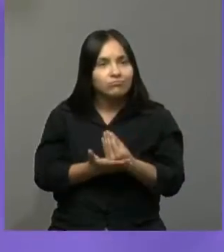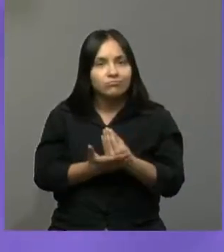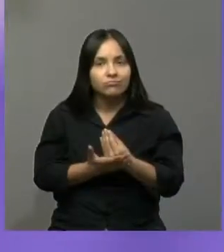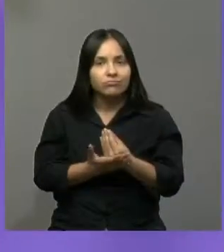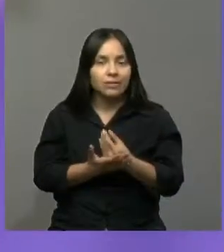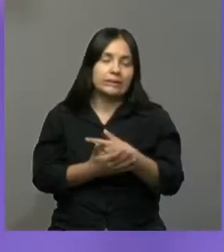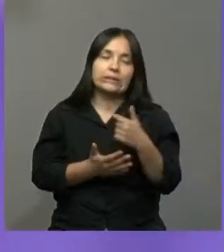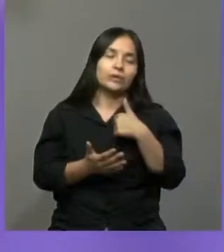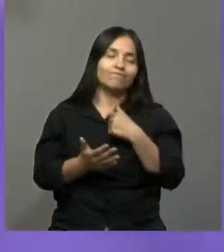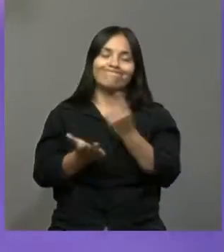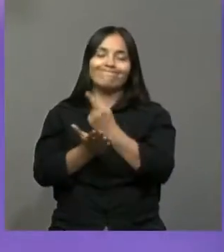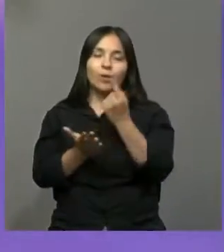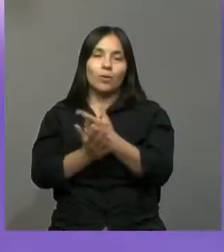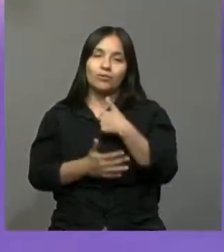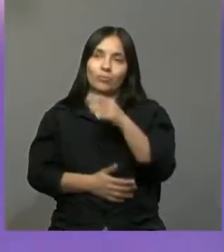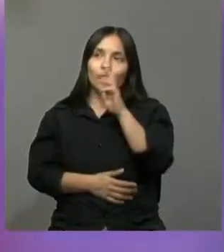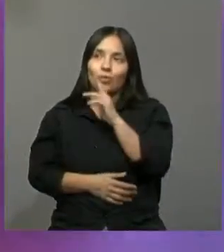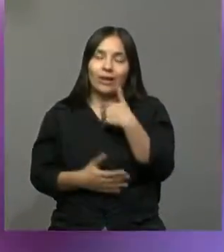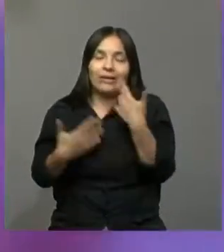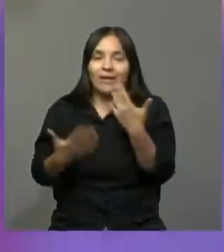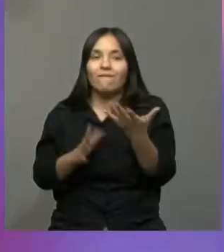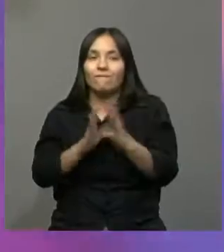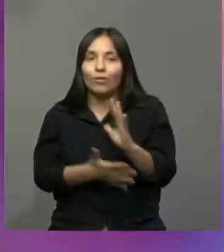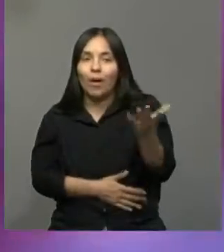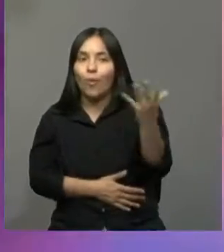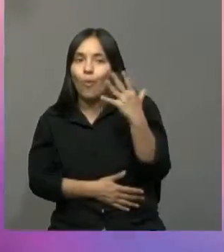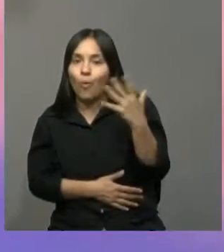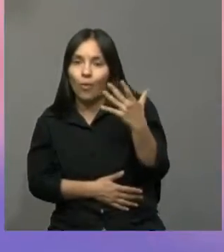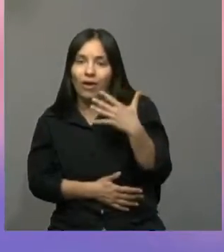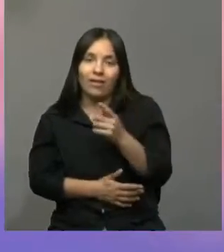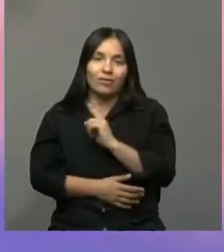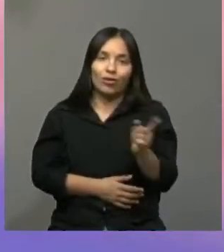pero no, no lo voy a hacer porque soy chica y se van a burlar todos, todos de mí.